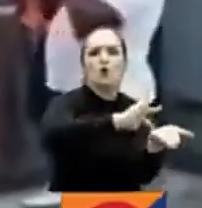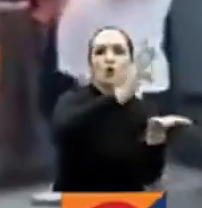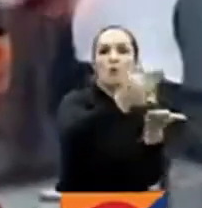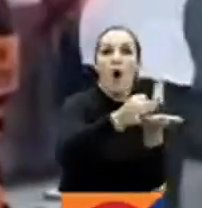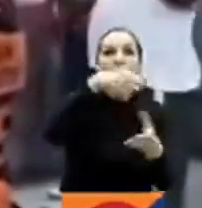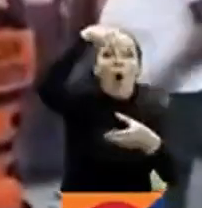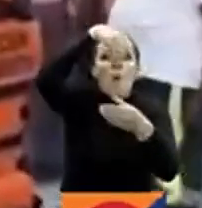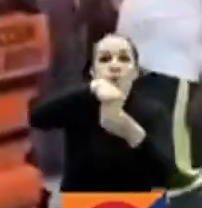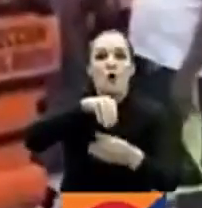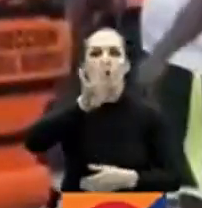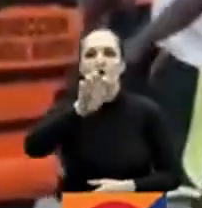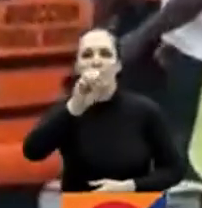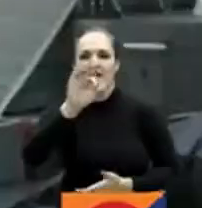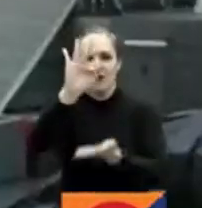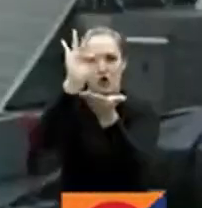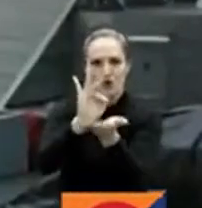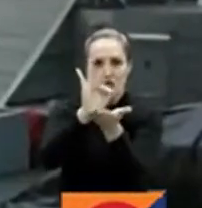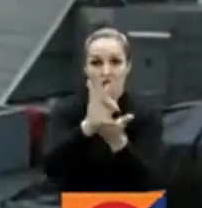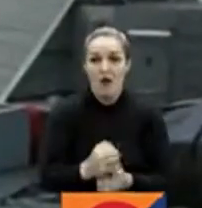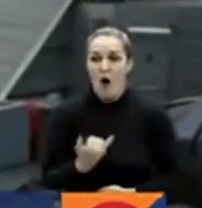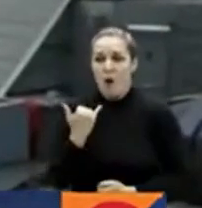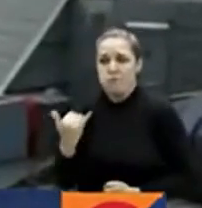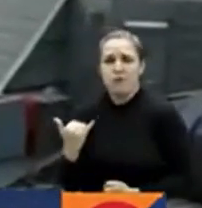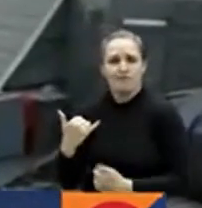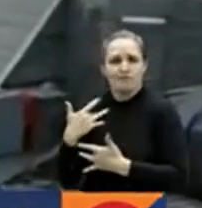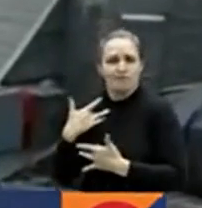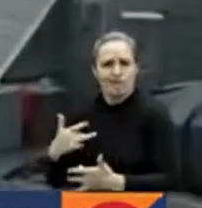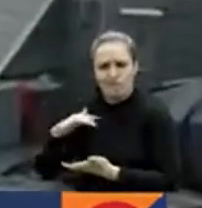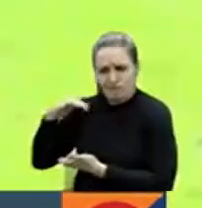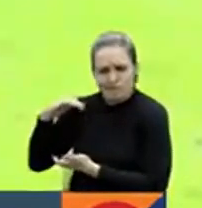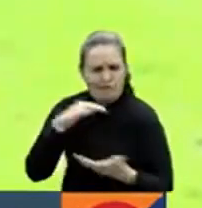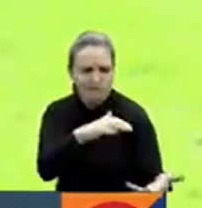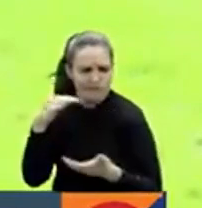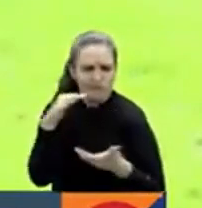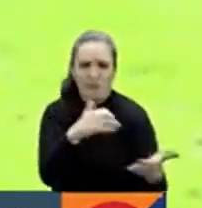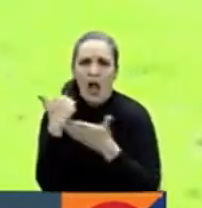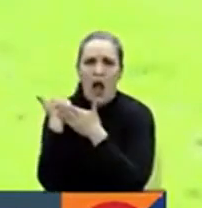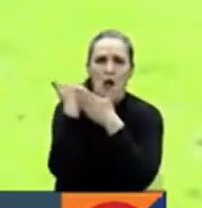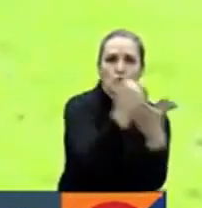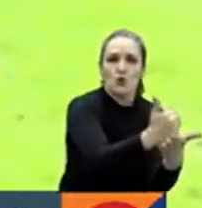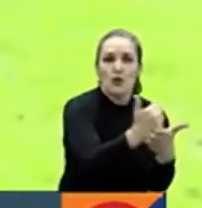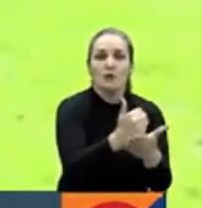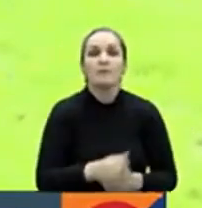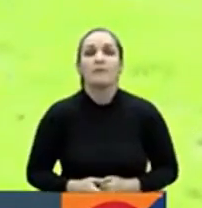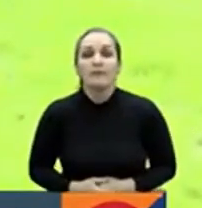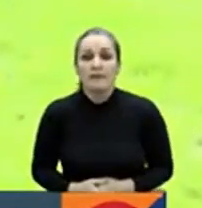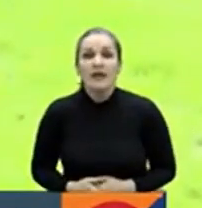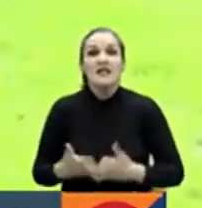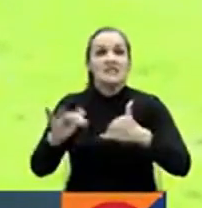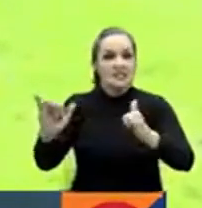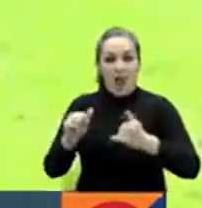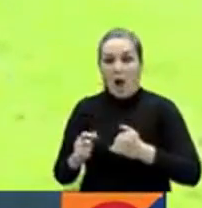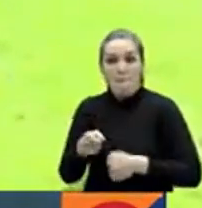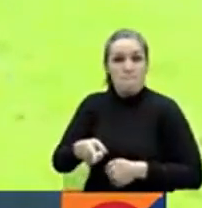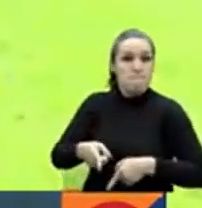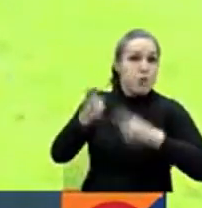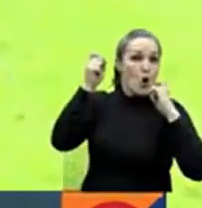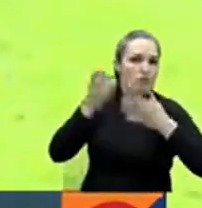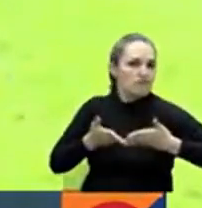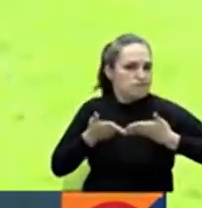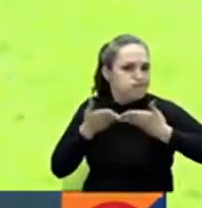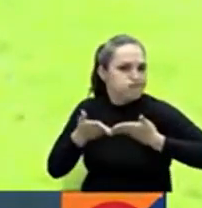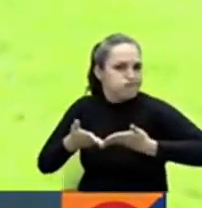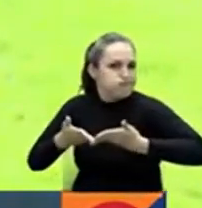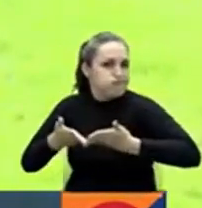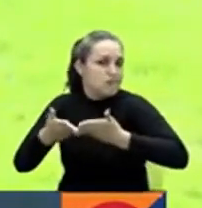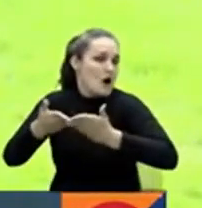Las 90 toneladas de ayudas humanitarias llegarán el lunes a Tumaco. Sarpó el ARC Golfo de Tribugá con más